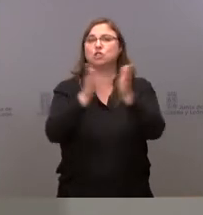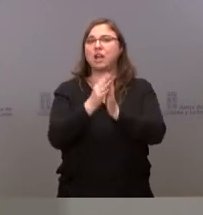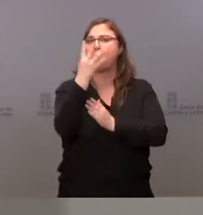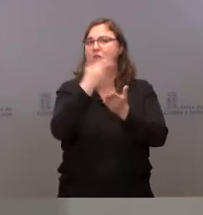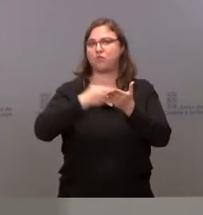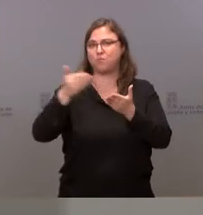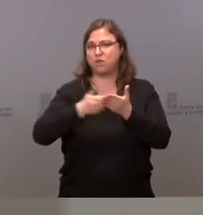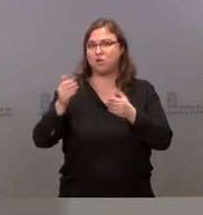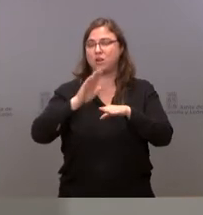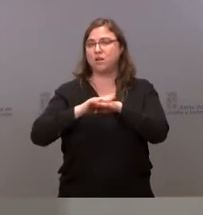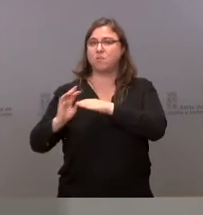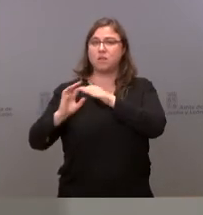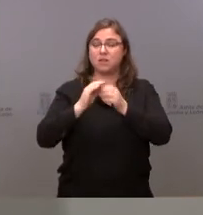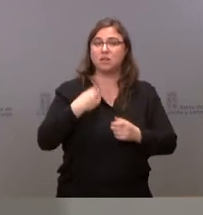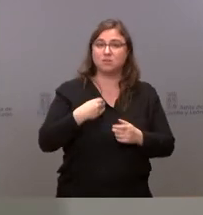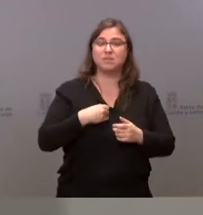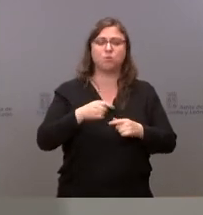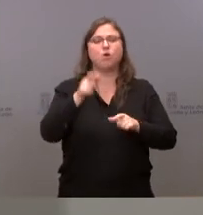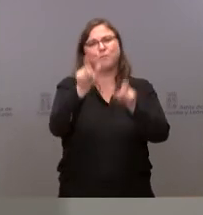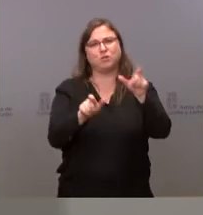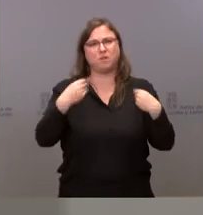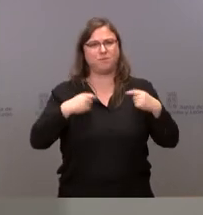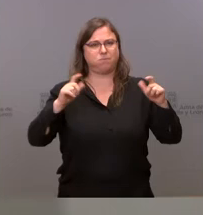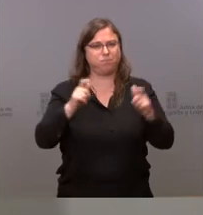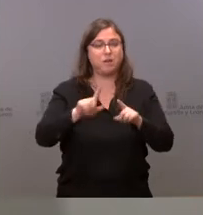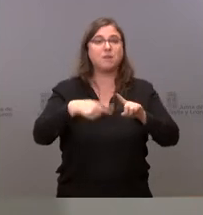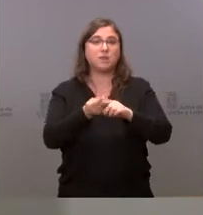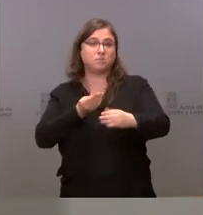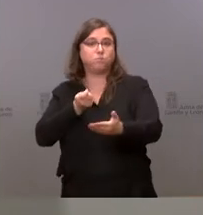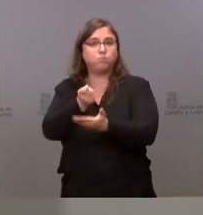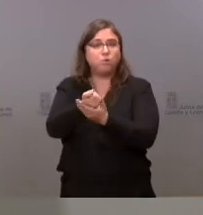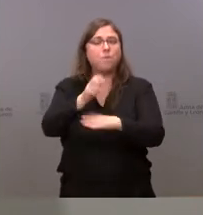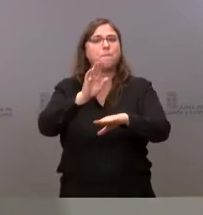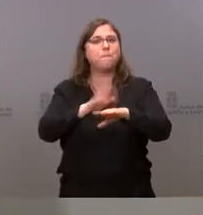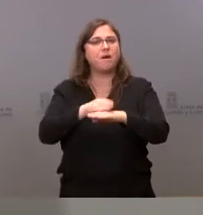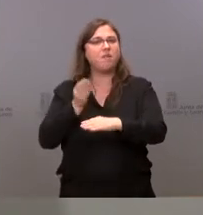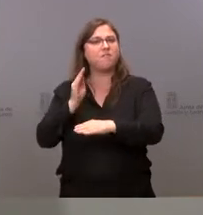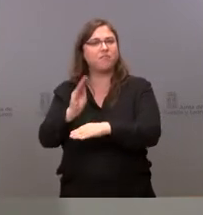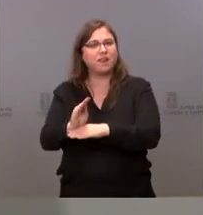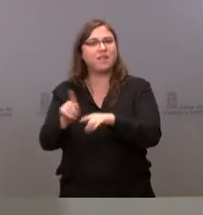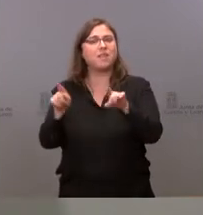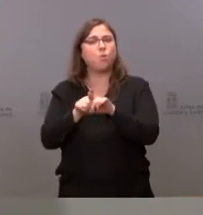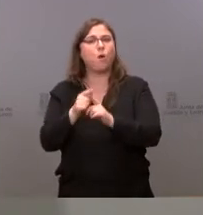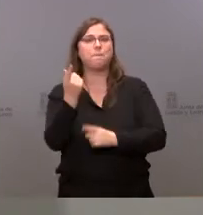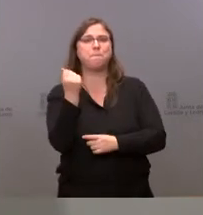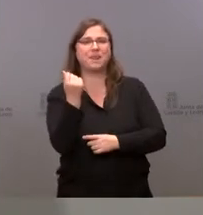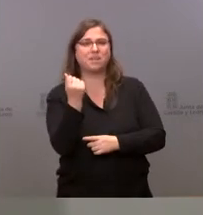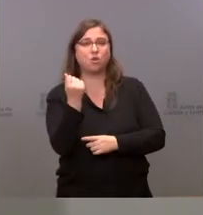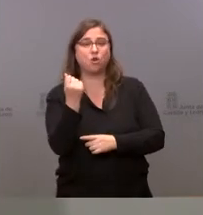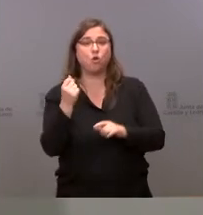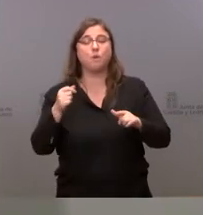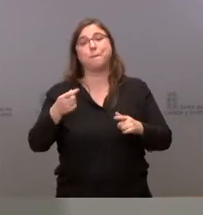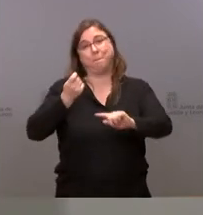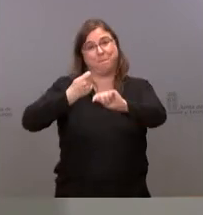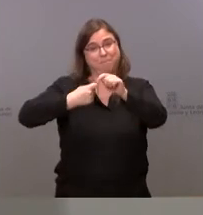relacionados con el ámbito demográfico, y la aportación para financiar la reducción del precio de